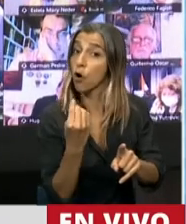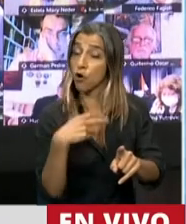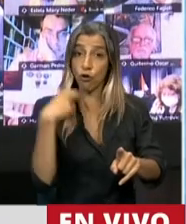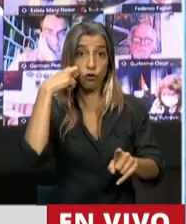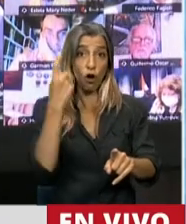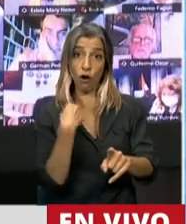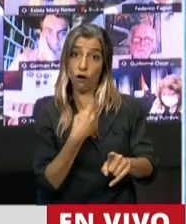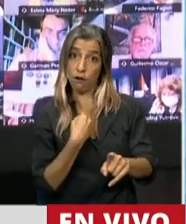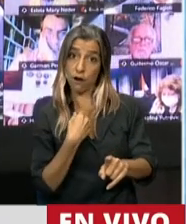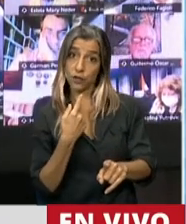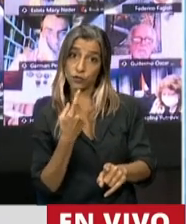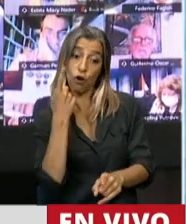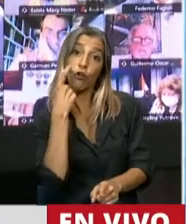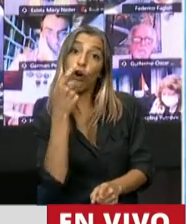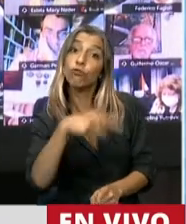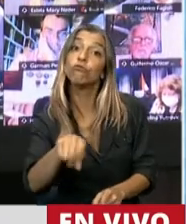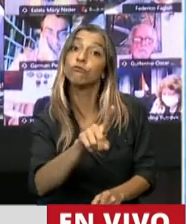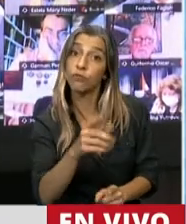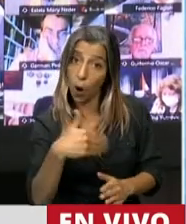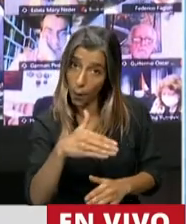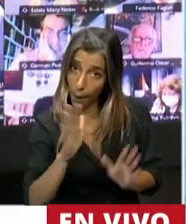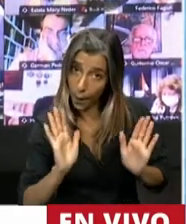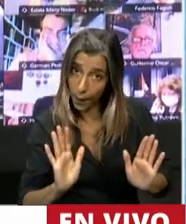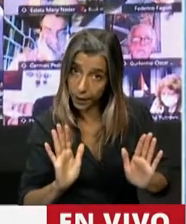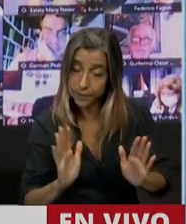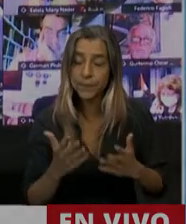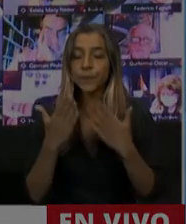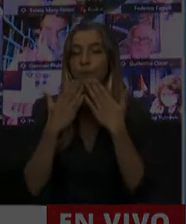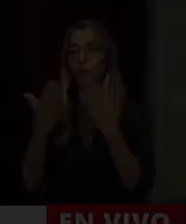mirando. Muchas gracias, señor Presidente. Gracias, diputado Rodríguez.